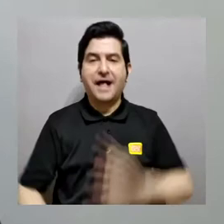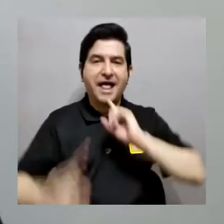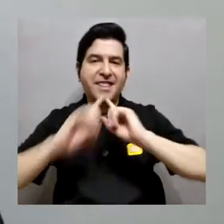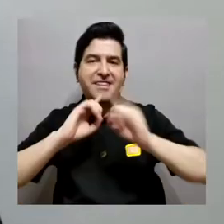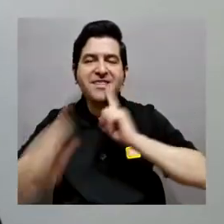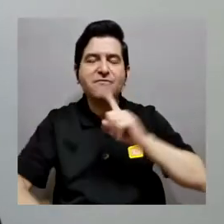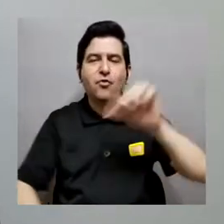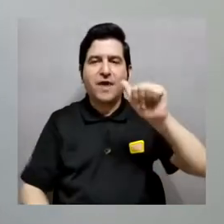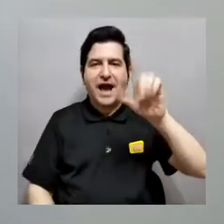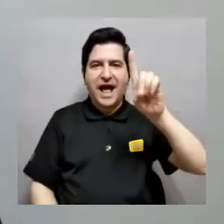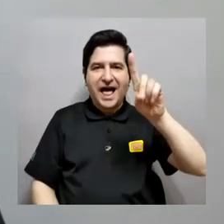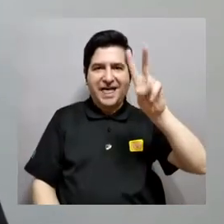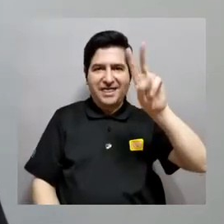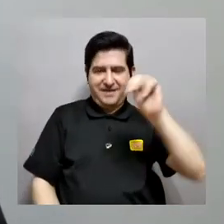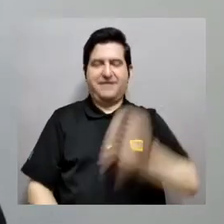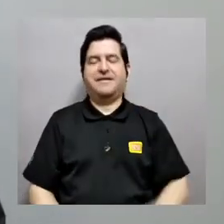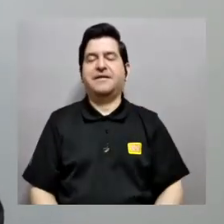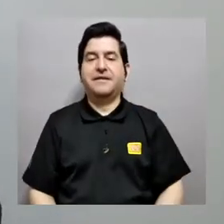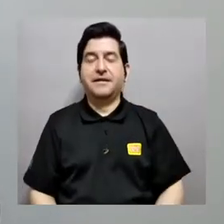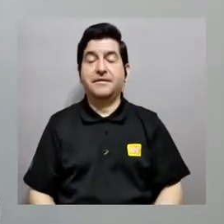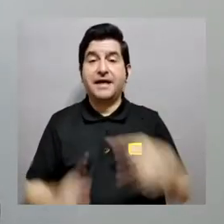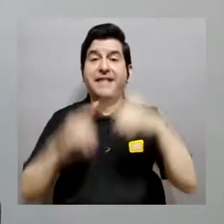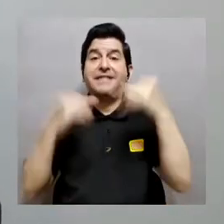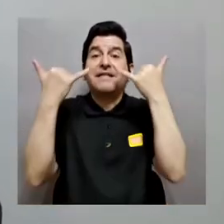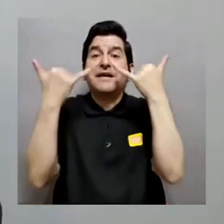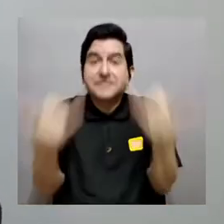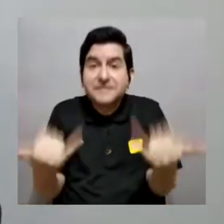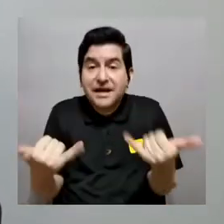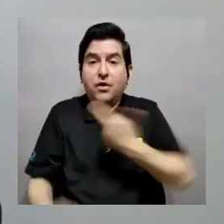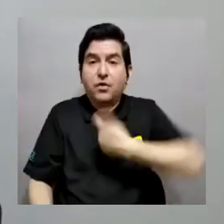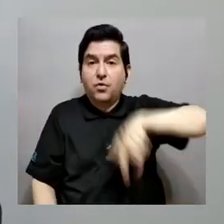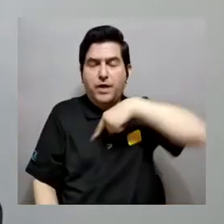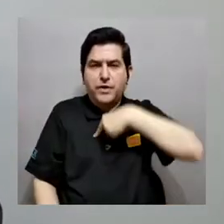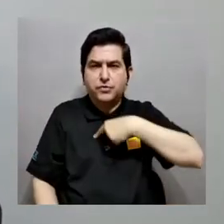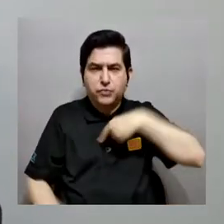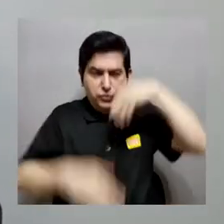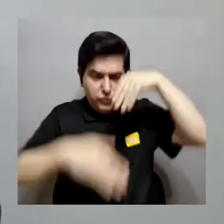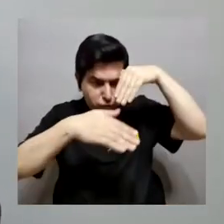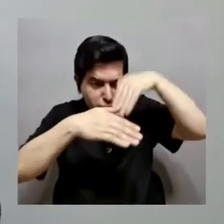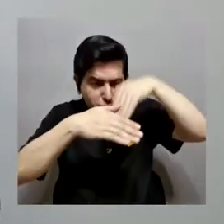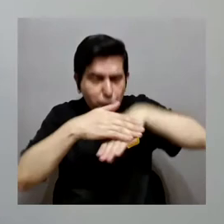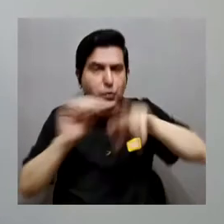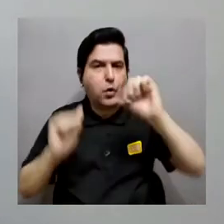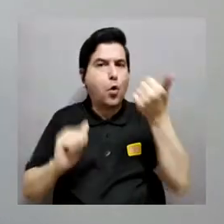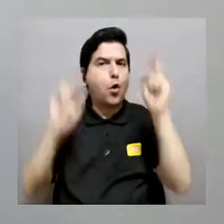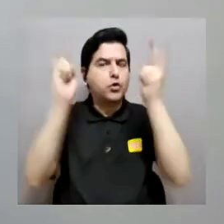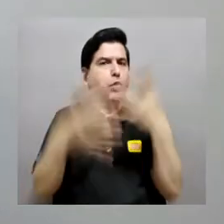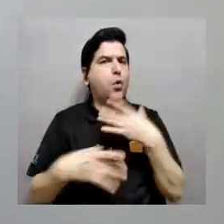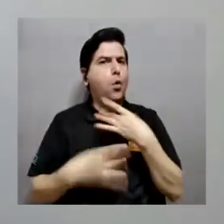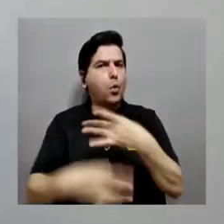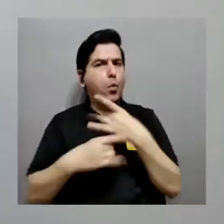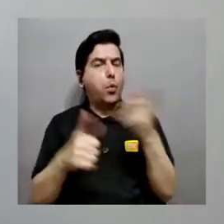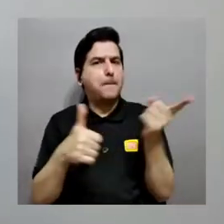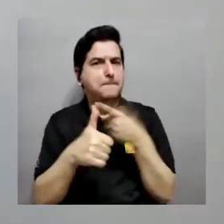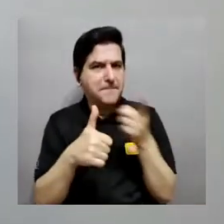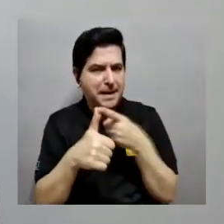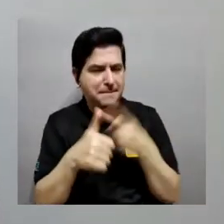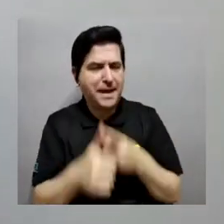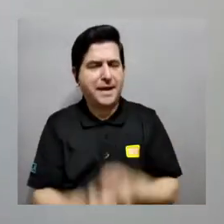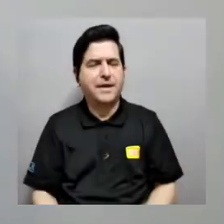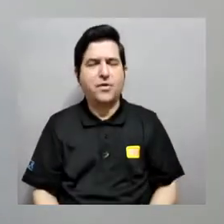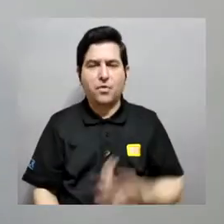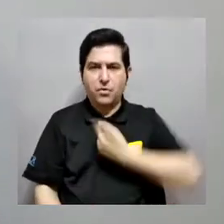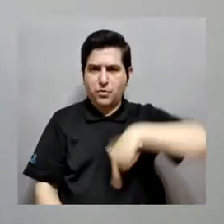Bueno, continuamos acá en Divulga ADN y a partir de ahora vamos a